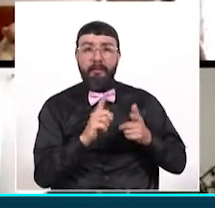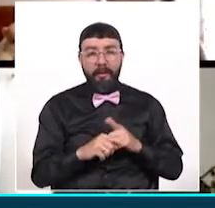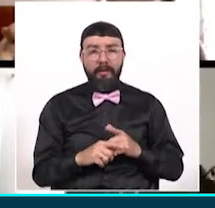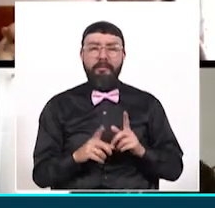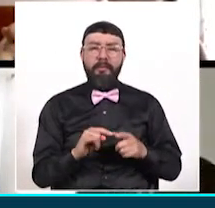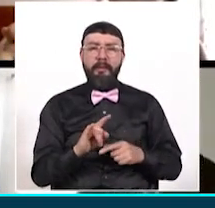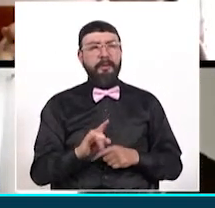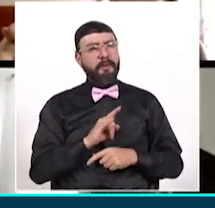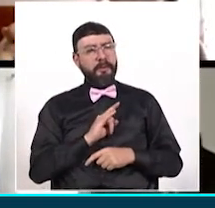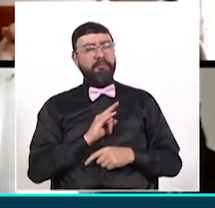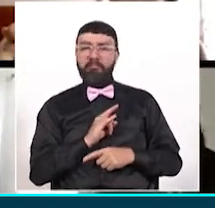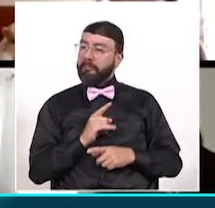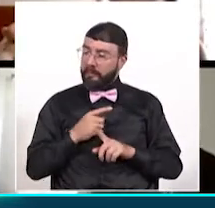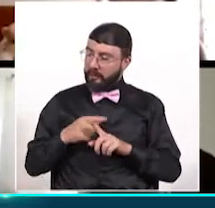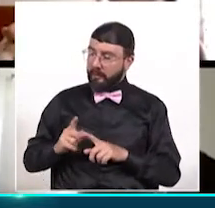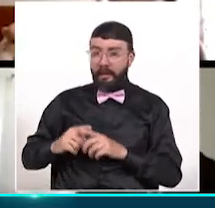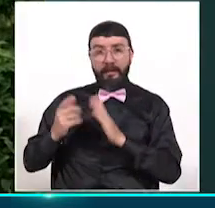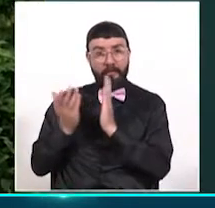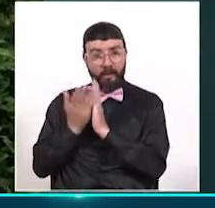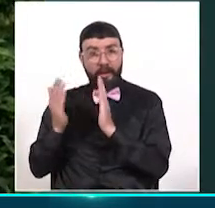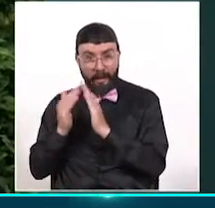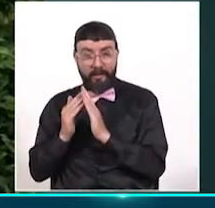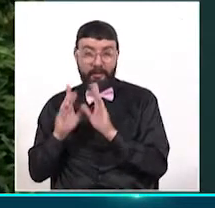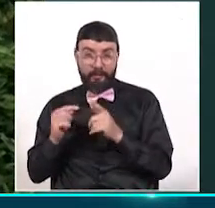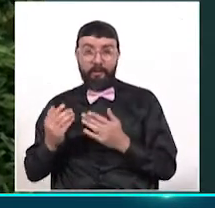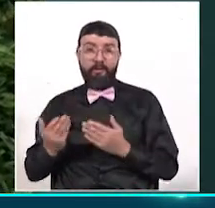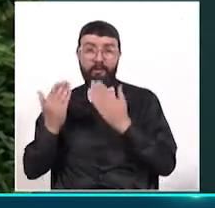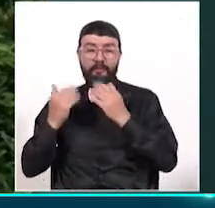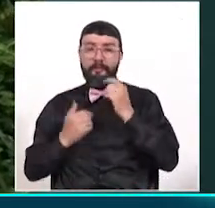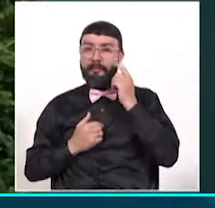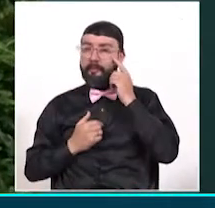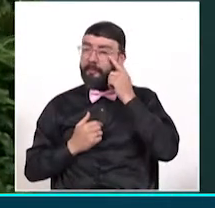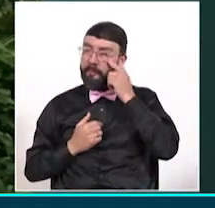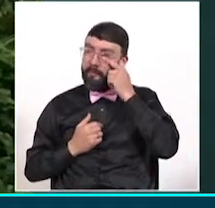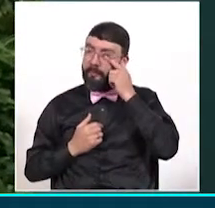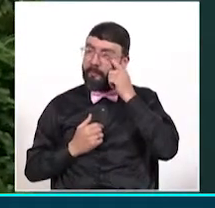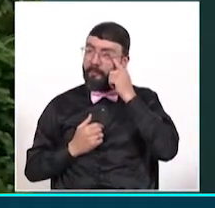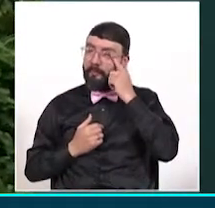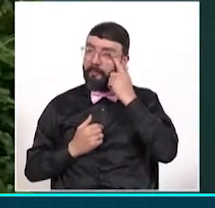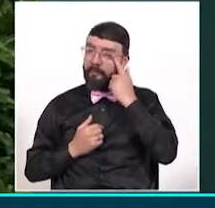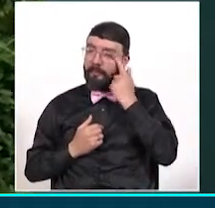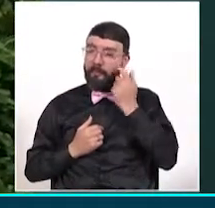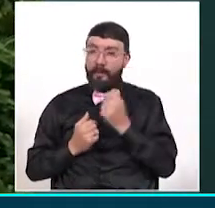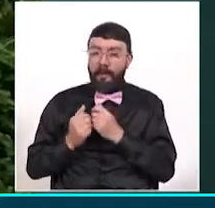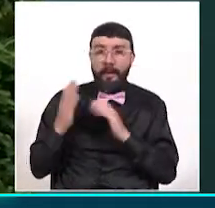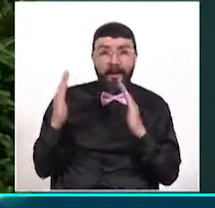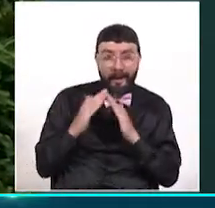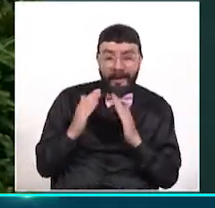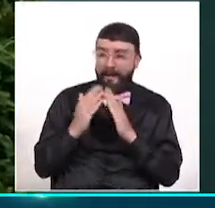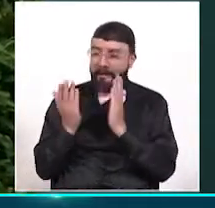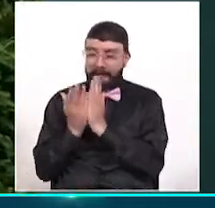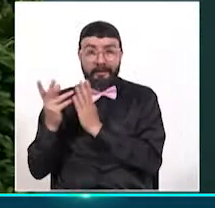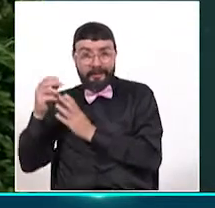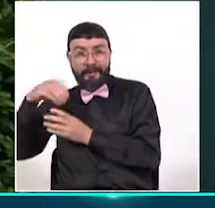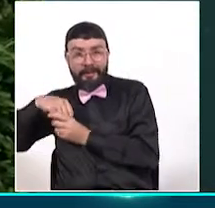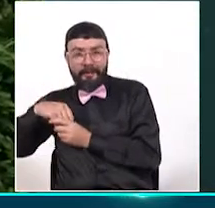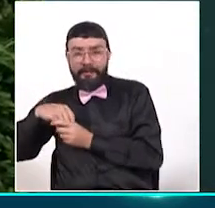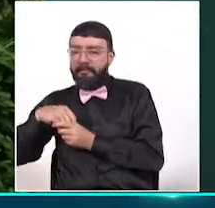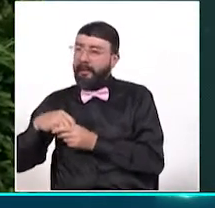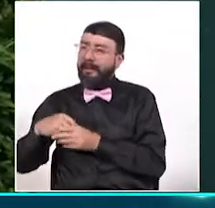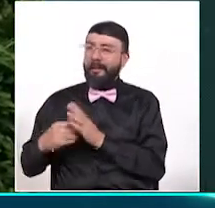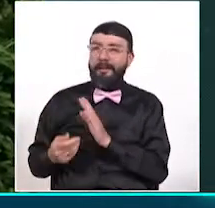han visto otras ventajas al estudiar desde casa. Las ventajas de estudiar desde casa son que tenemos